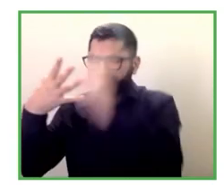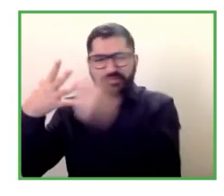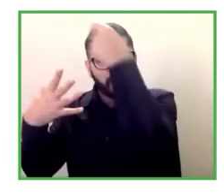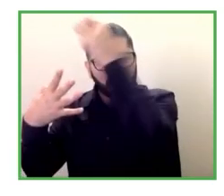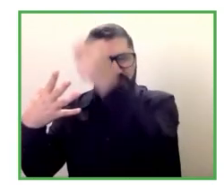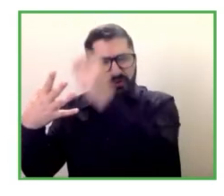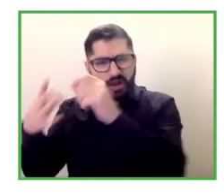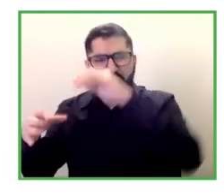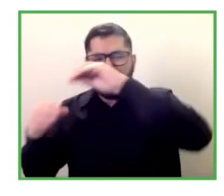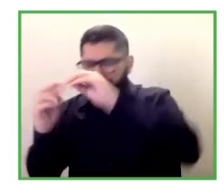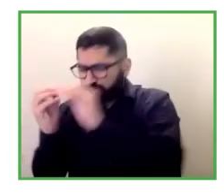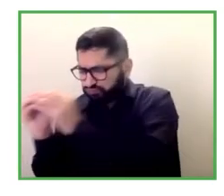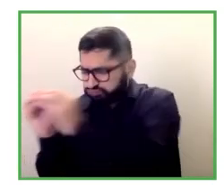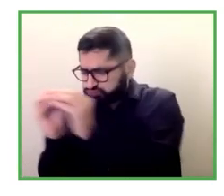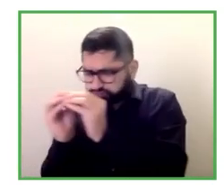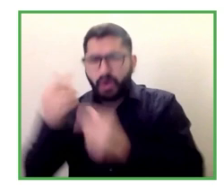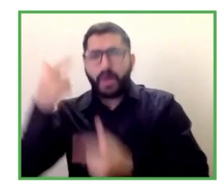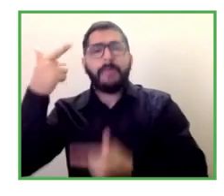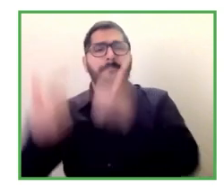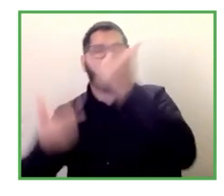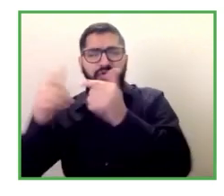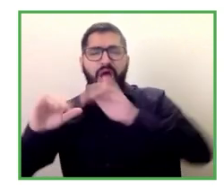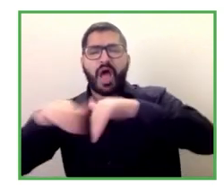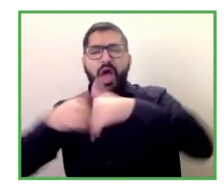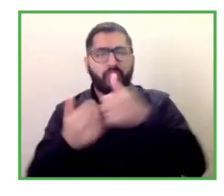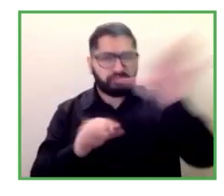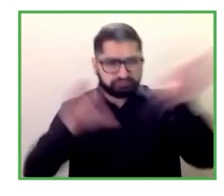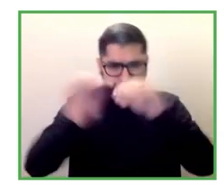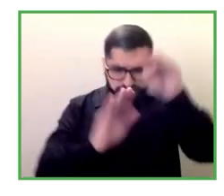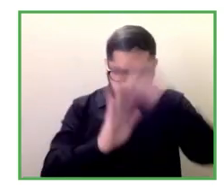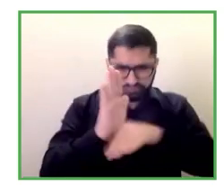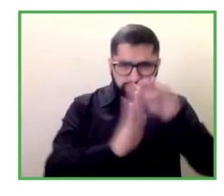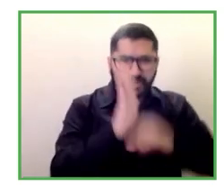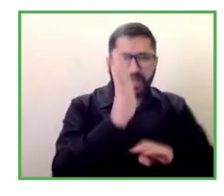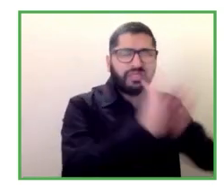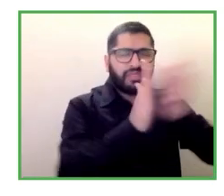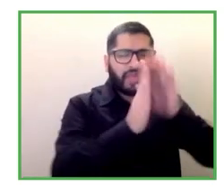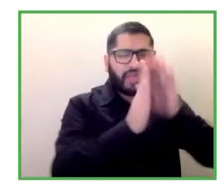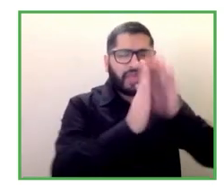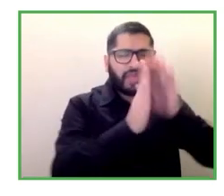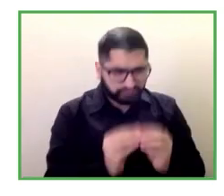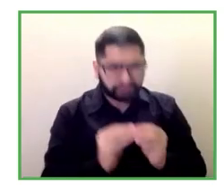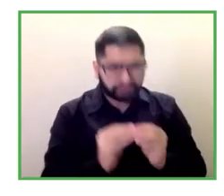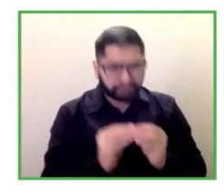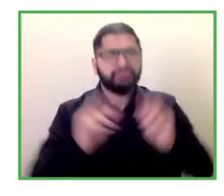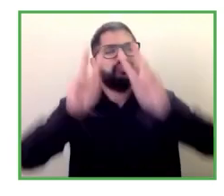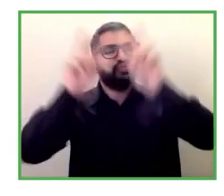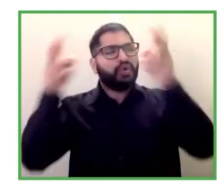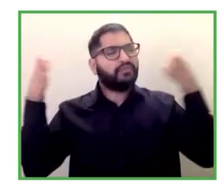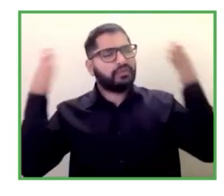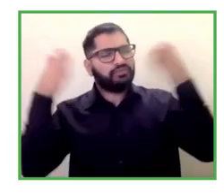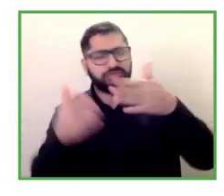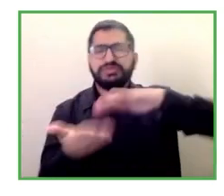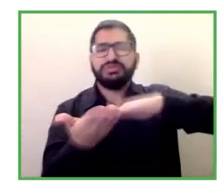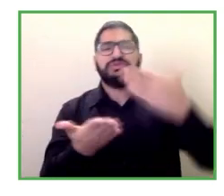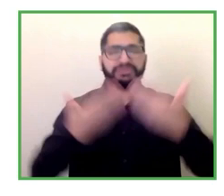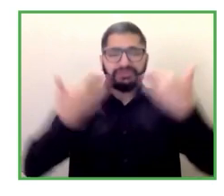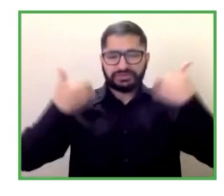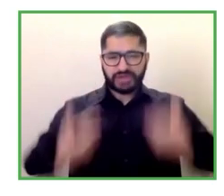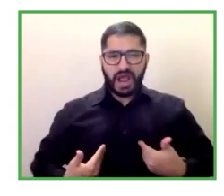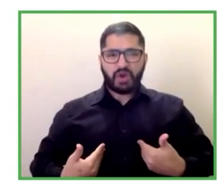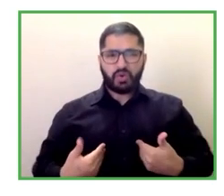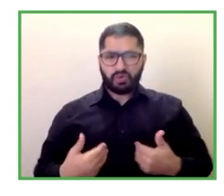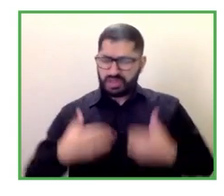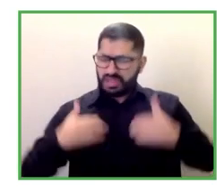obtener datos datos sobre el estado de situación tanto el de salud de esas políticas como lo que se han utilizado para poder implementarlas